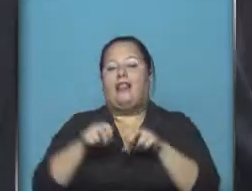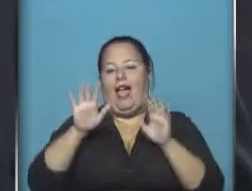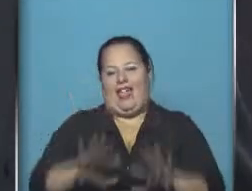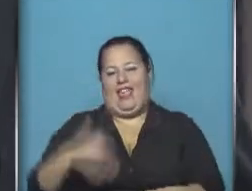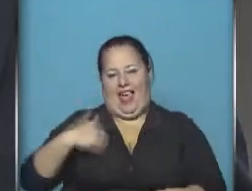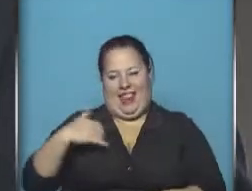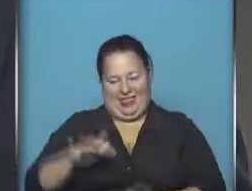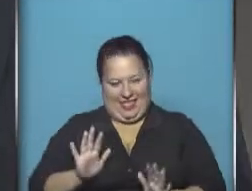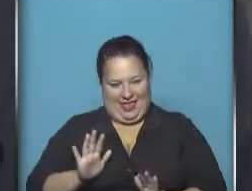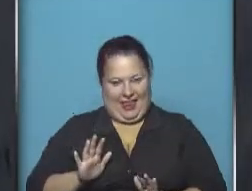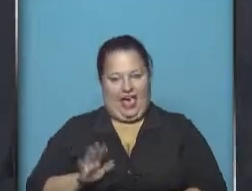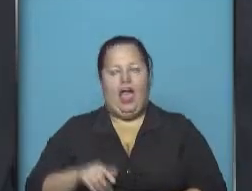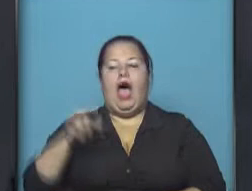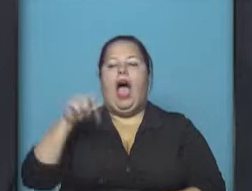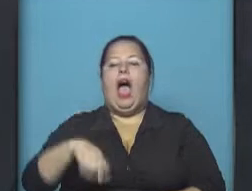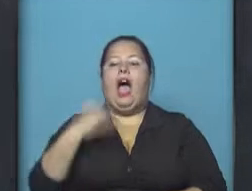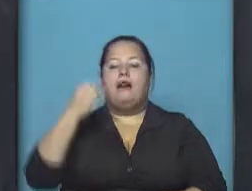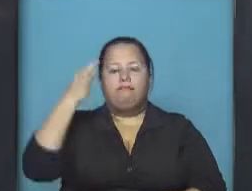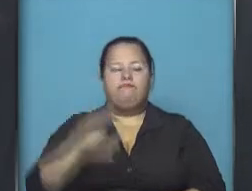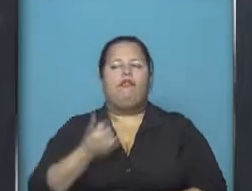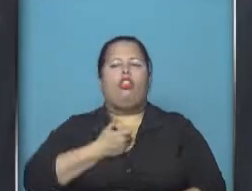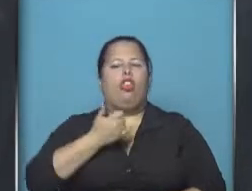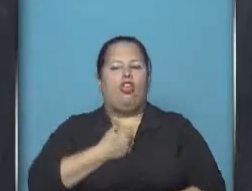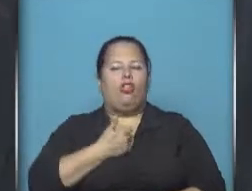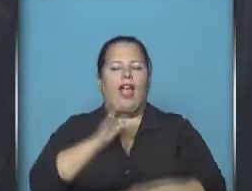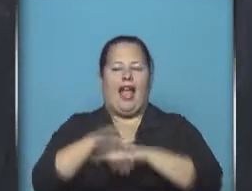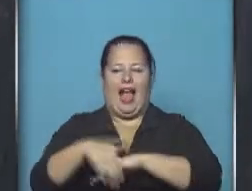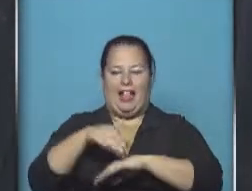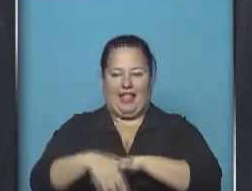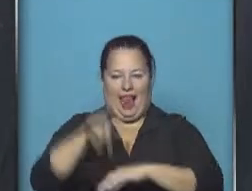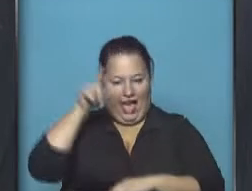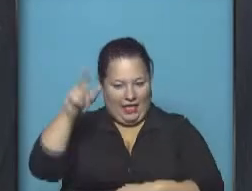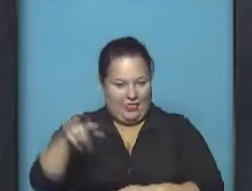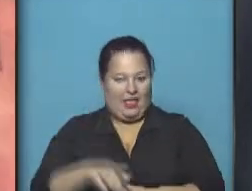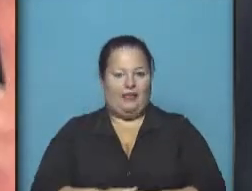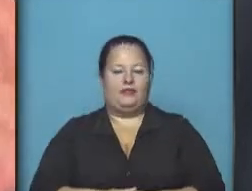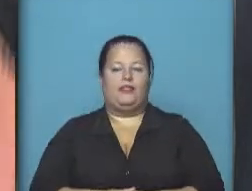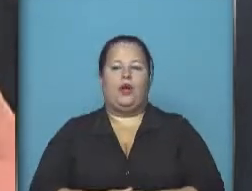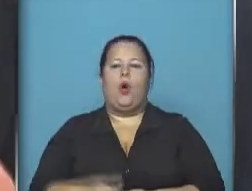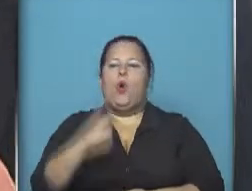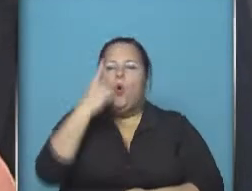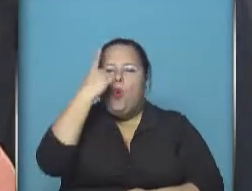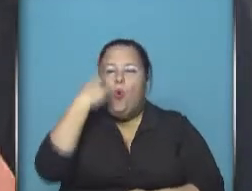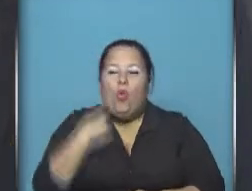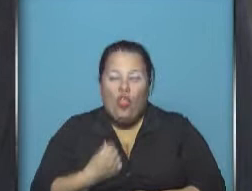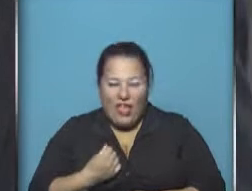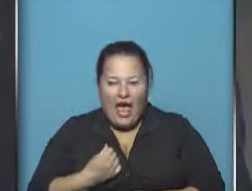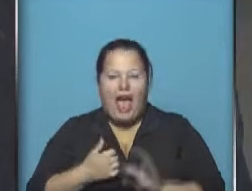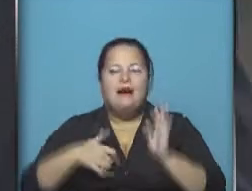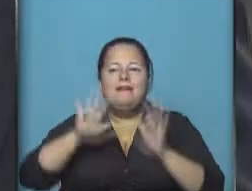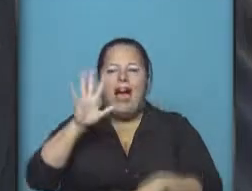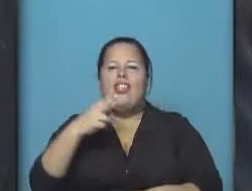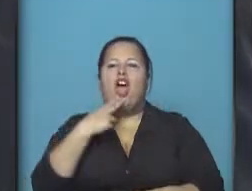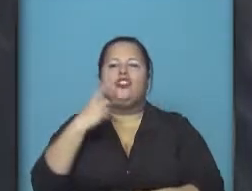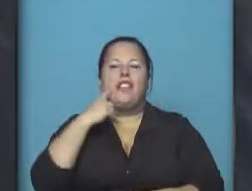de la República Argentina. Vamos a ubicarnos específicamente en las cataratas del Iguazú. En un solo día, más de